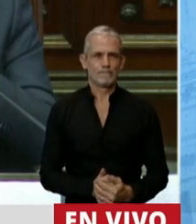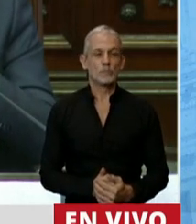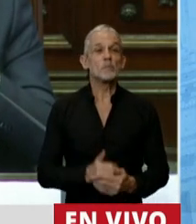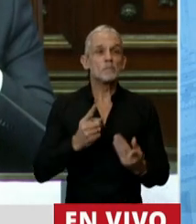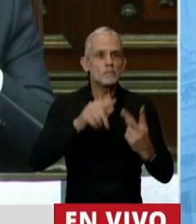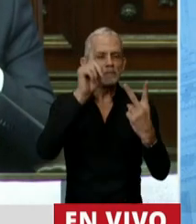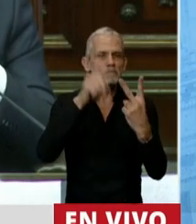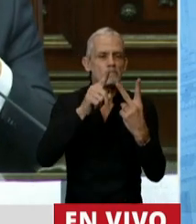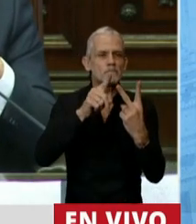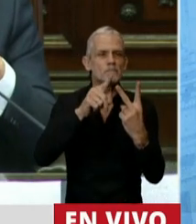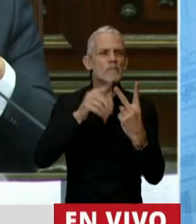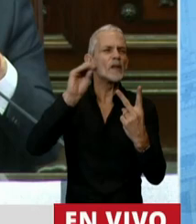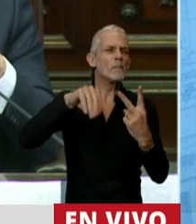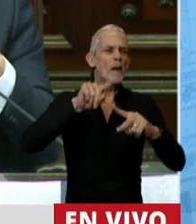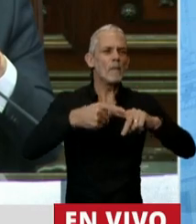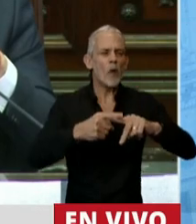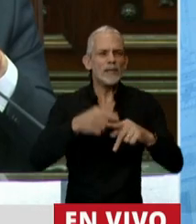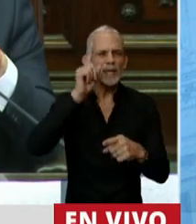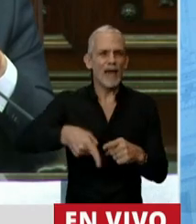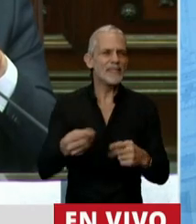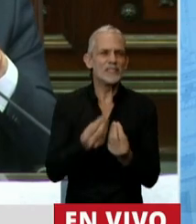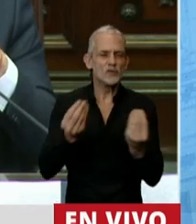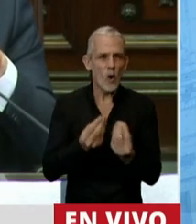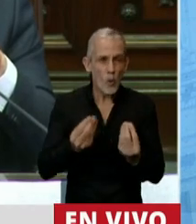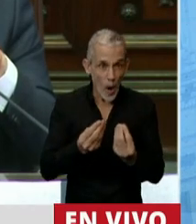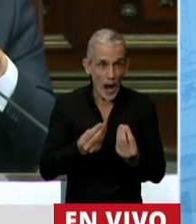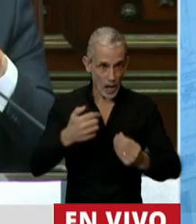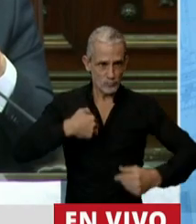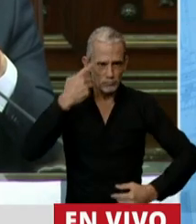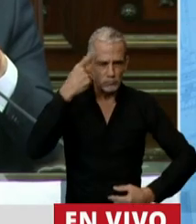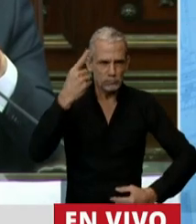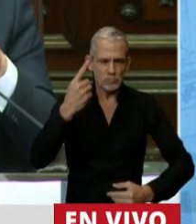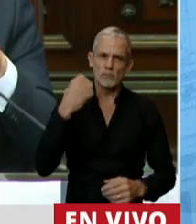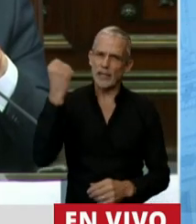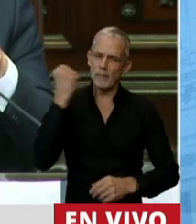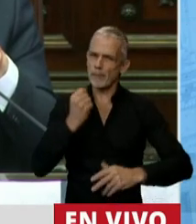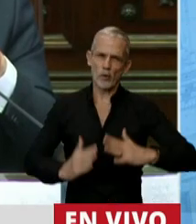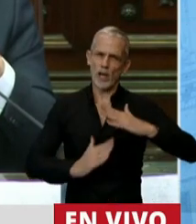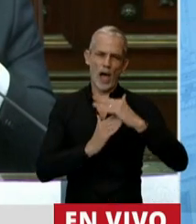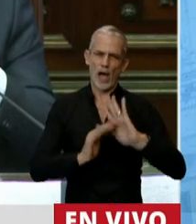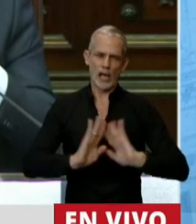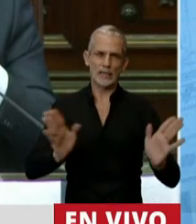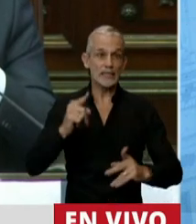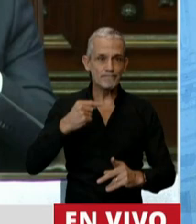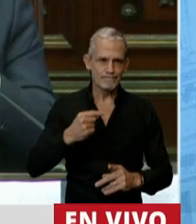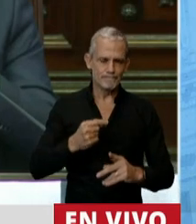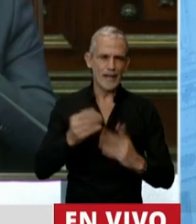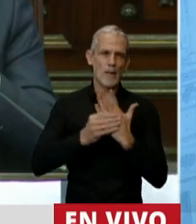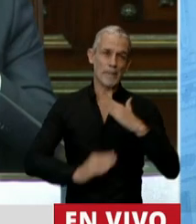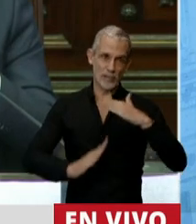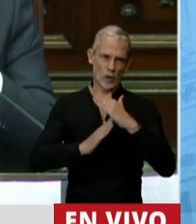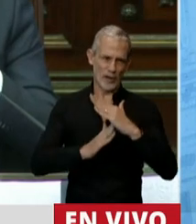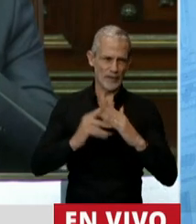Y la otra gran definición política que tomó nuestro Presidente, y que a mí me parece central, y que nuestro Jefe de Gabinete la